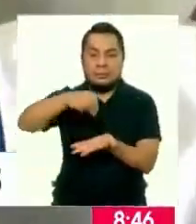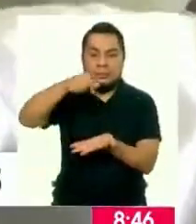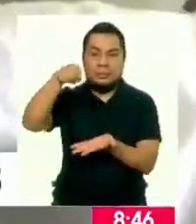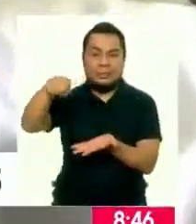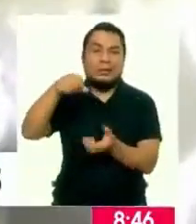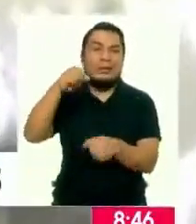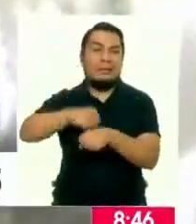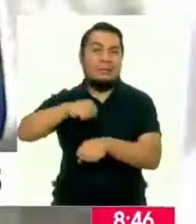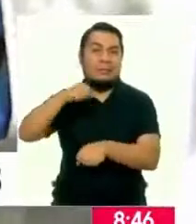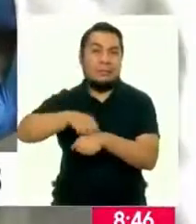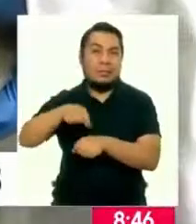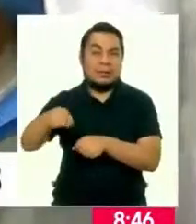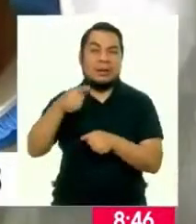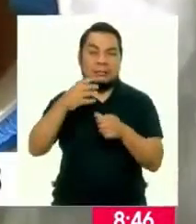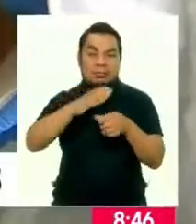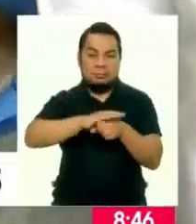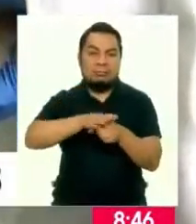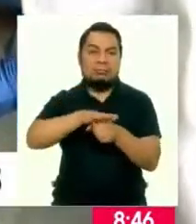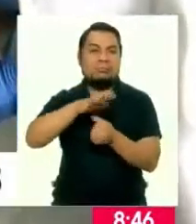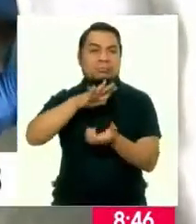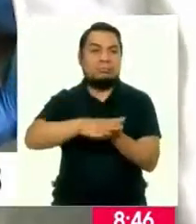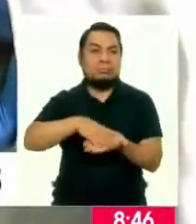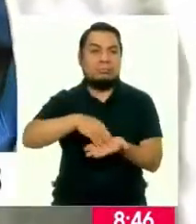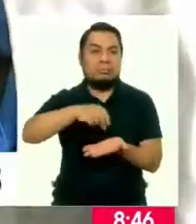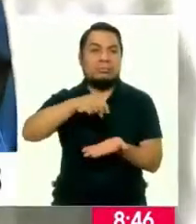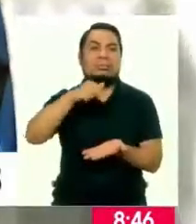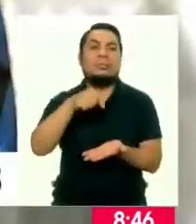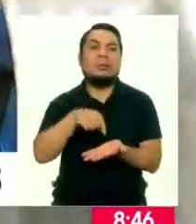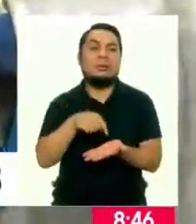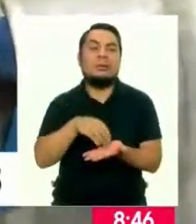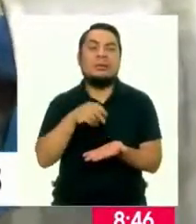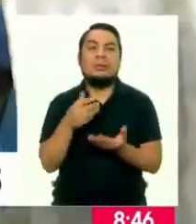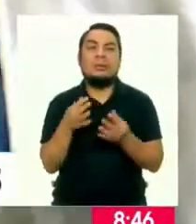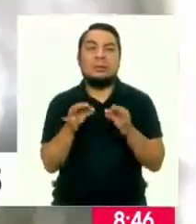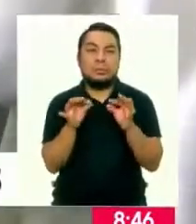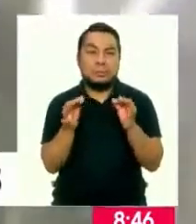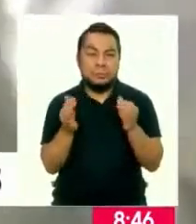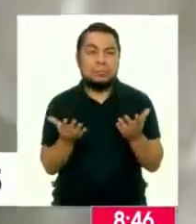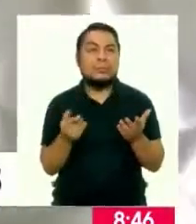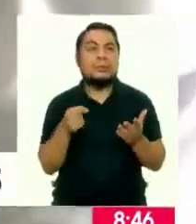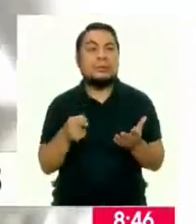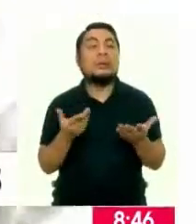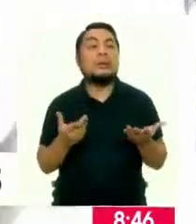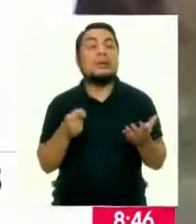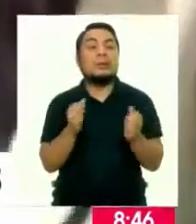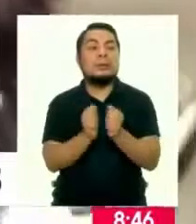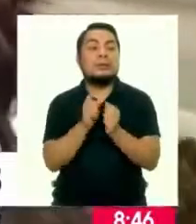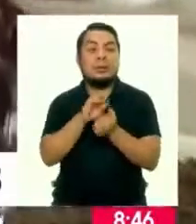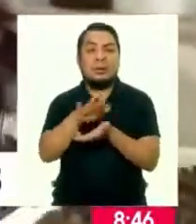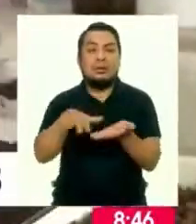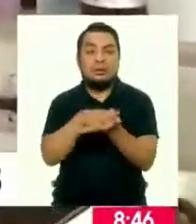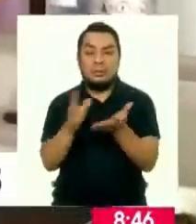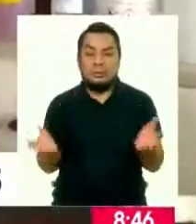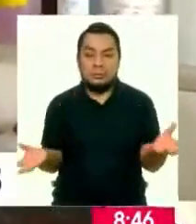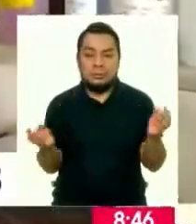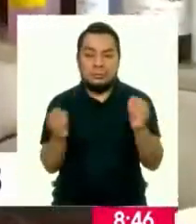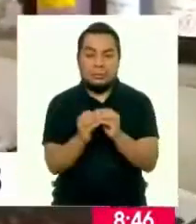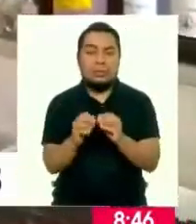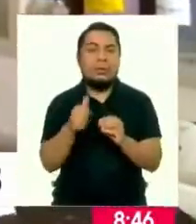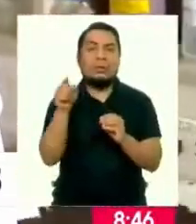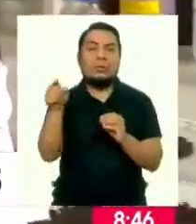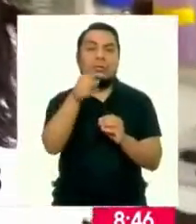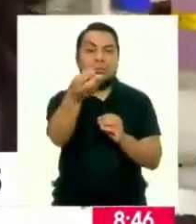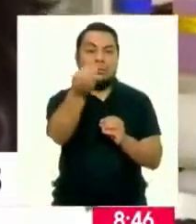es de nuez amazónica, un polvo bastante fino, bastante manipulable, y que en su combinación con otros